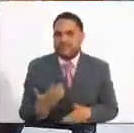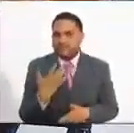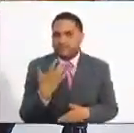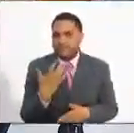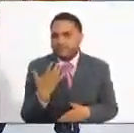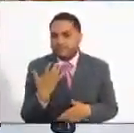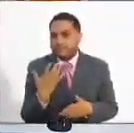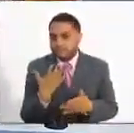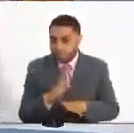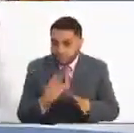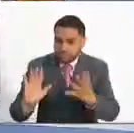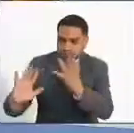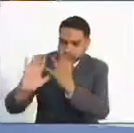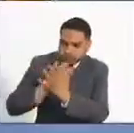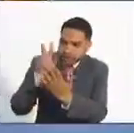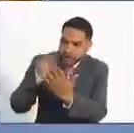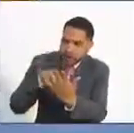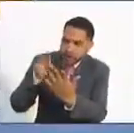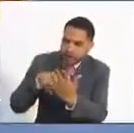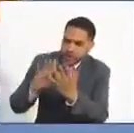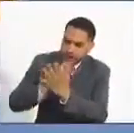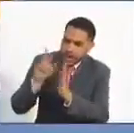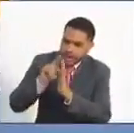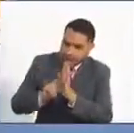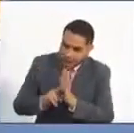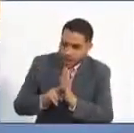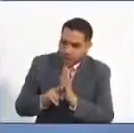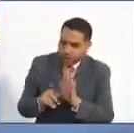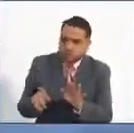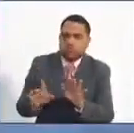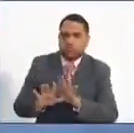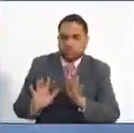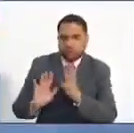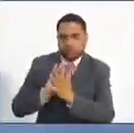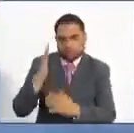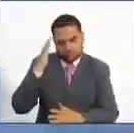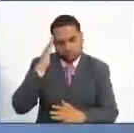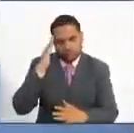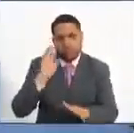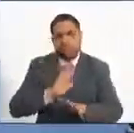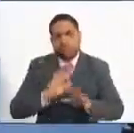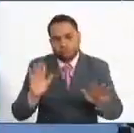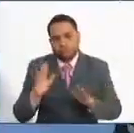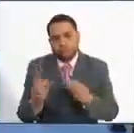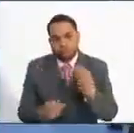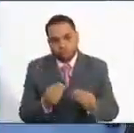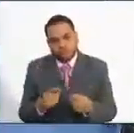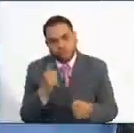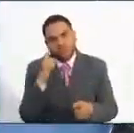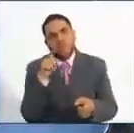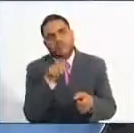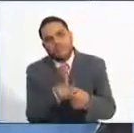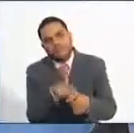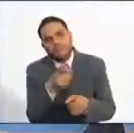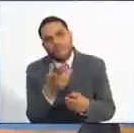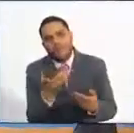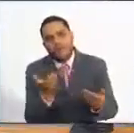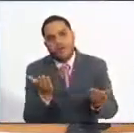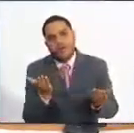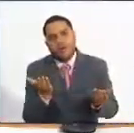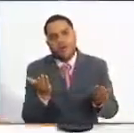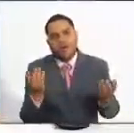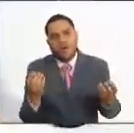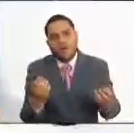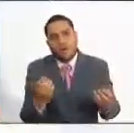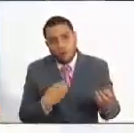Una vez se conozca estas reglas de la convocatoria, entra y verifica la OPEC, esto es la oferta pública de empleos de carrera,